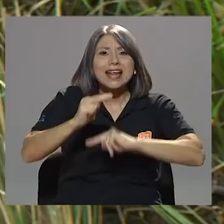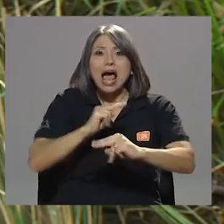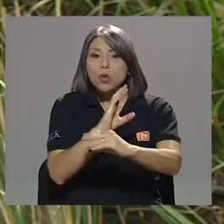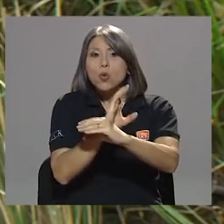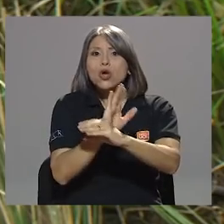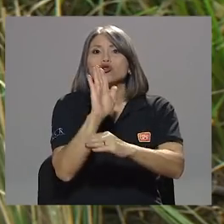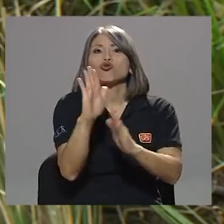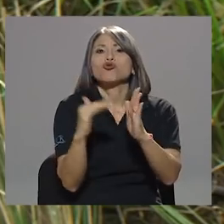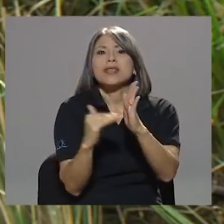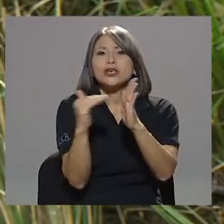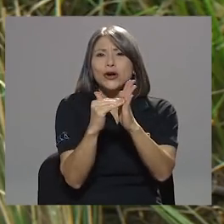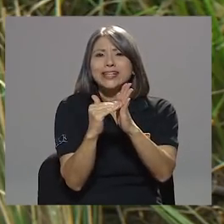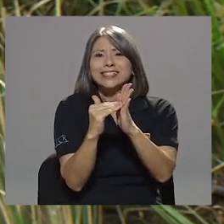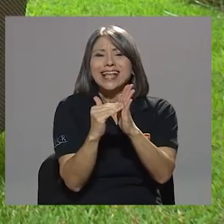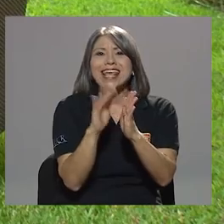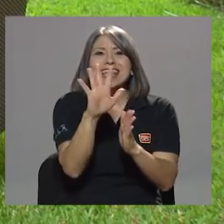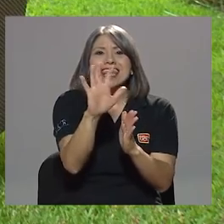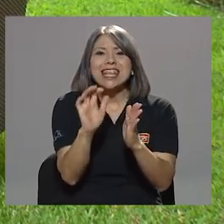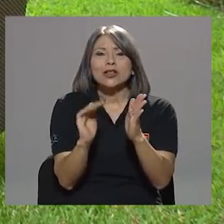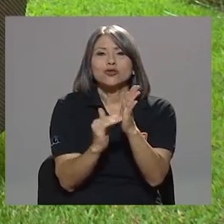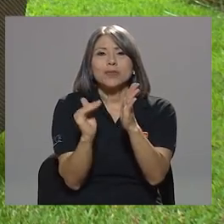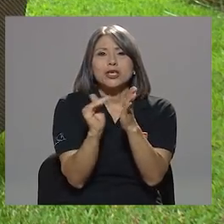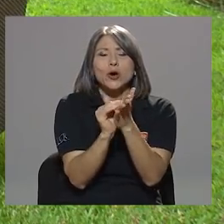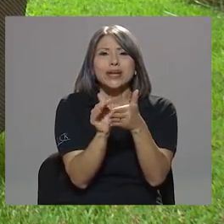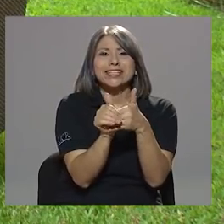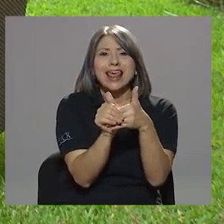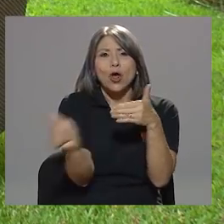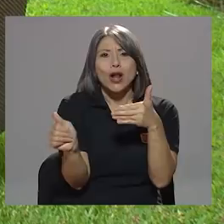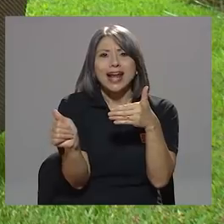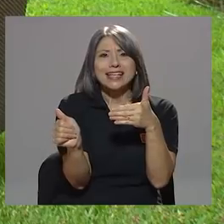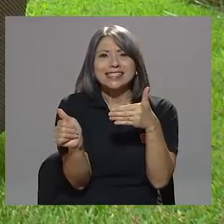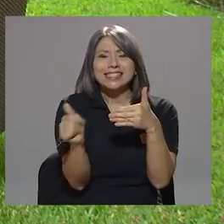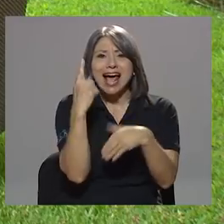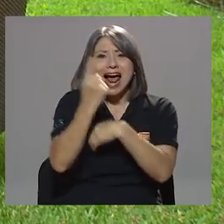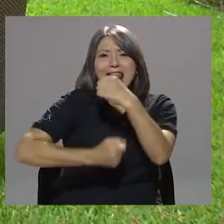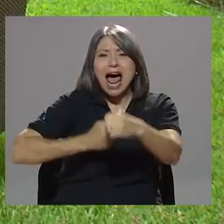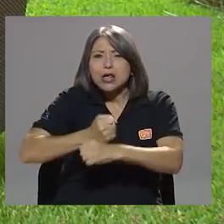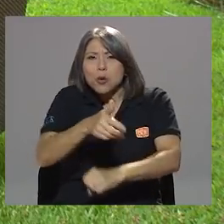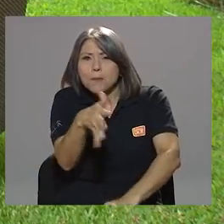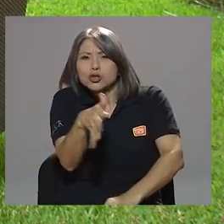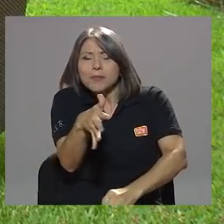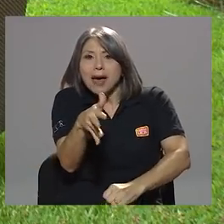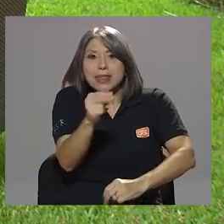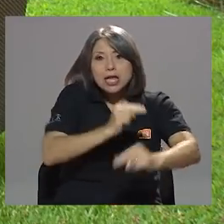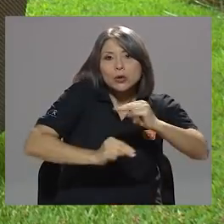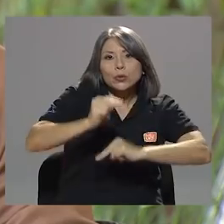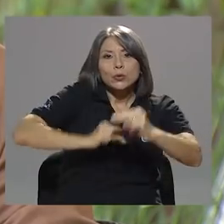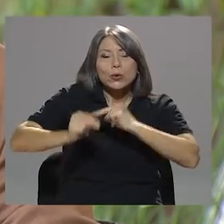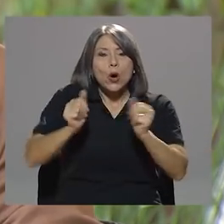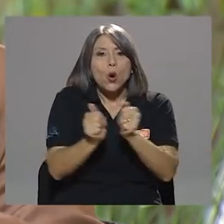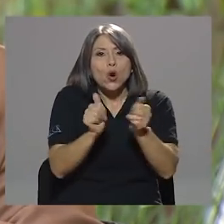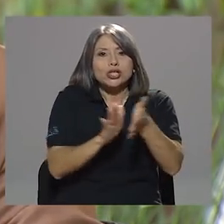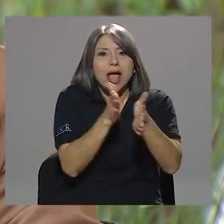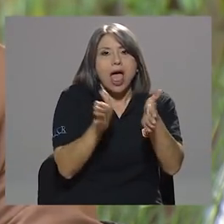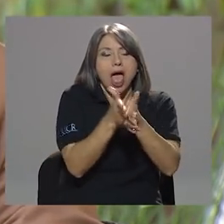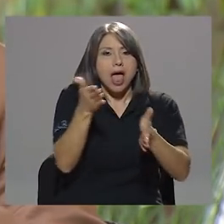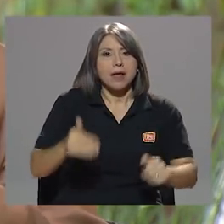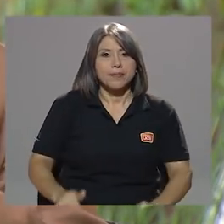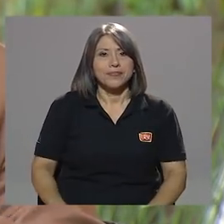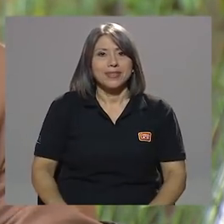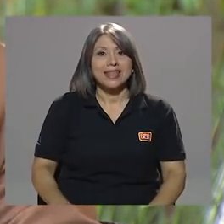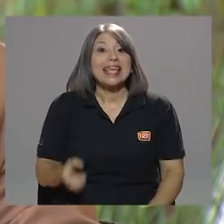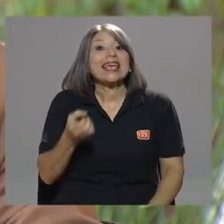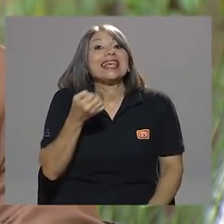millones. 500 millones de dólares aproximadamente al año mueve el mercado cementero. Y si tienen